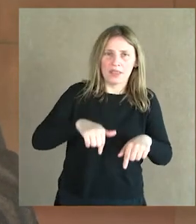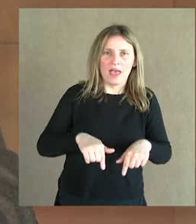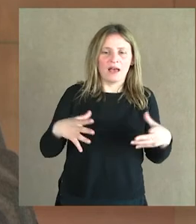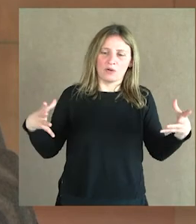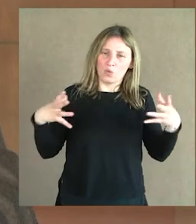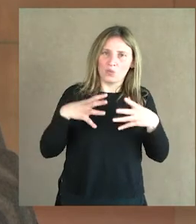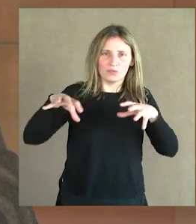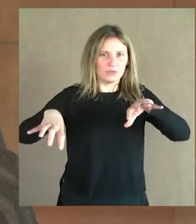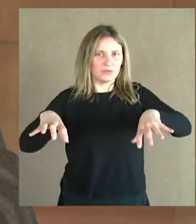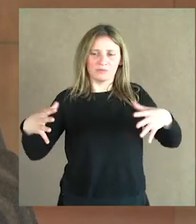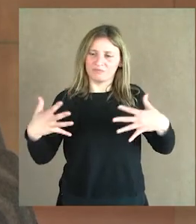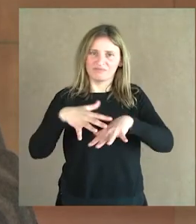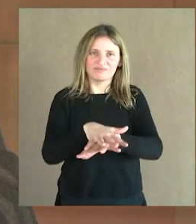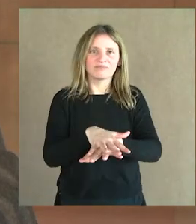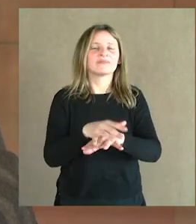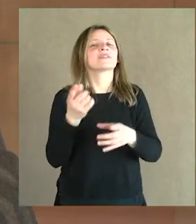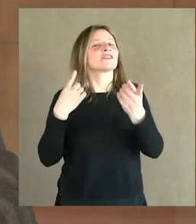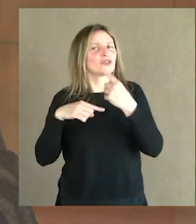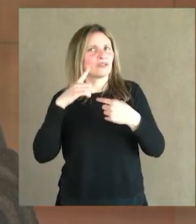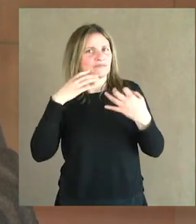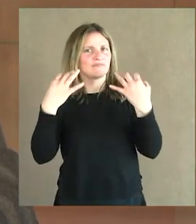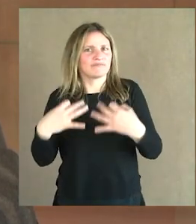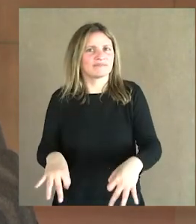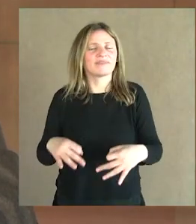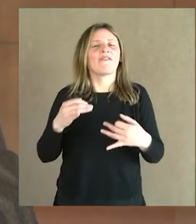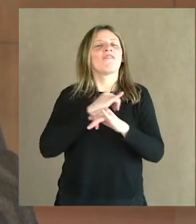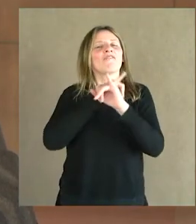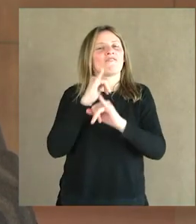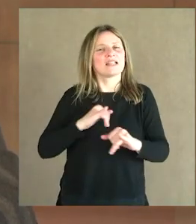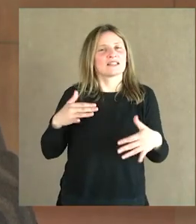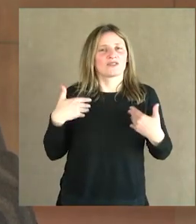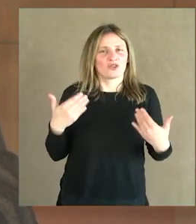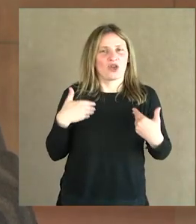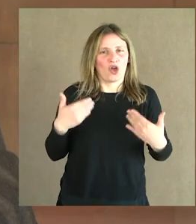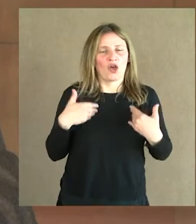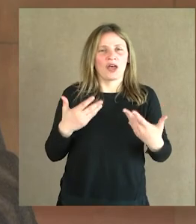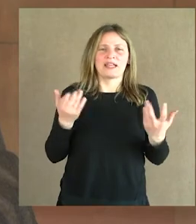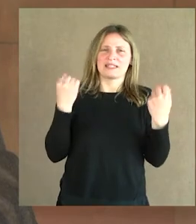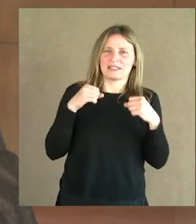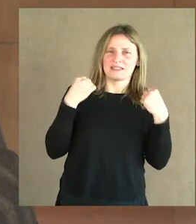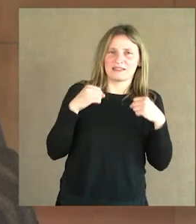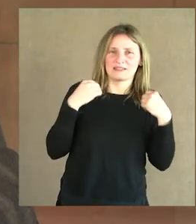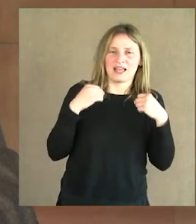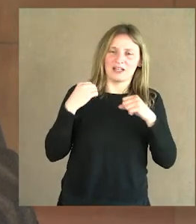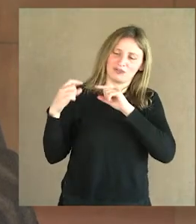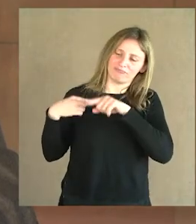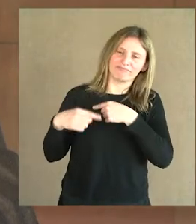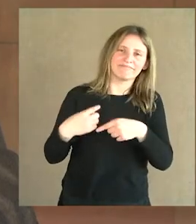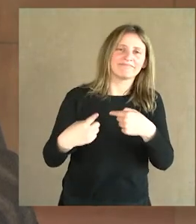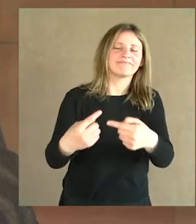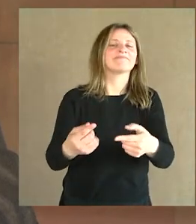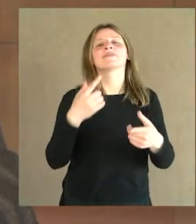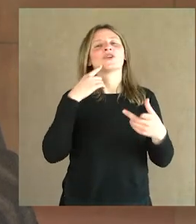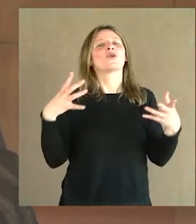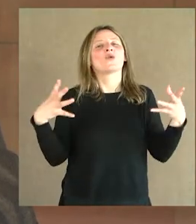cuerpos estables se presentan juntos, así que estamos realmente muy felices y muy entusiasmados en los ensayos que hemos venido recorriendo